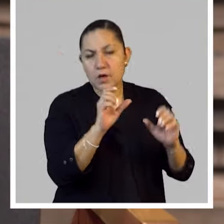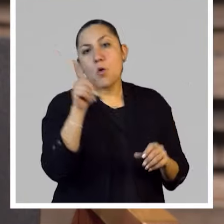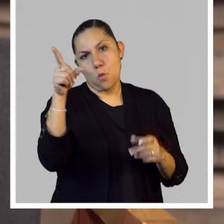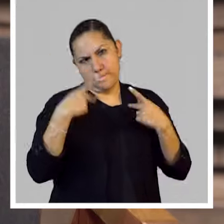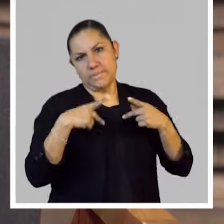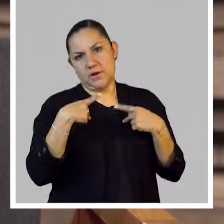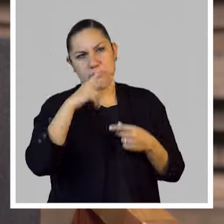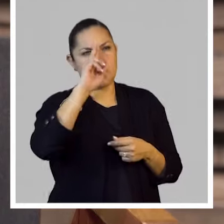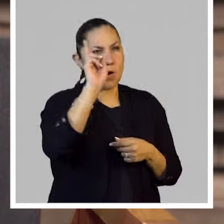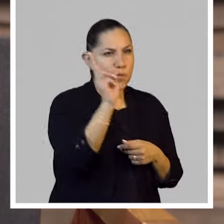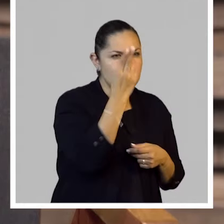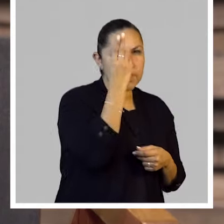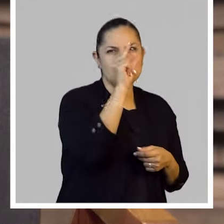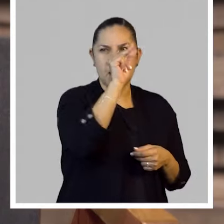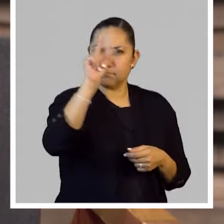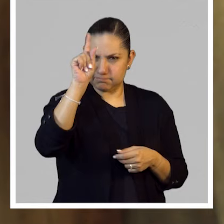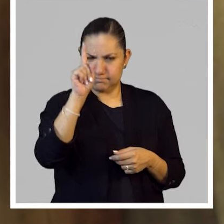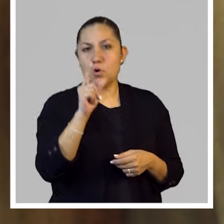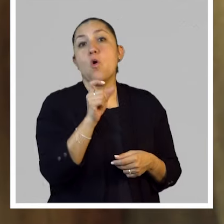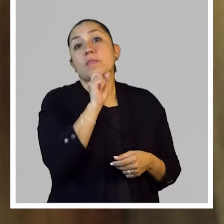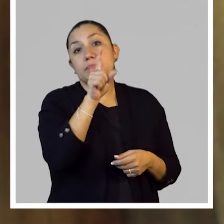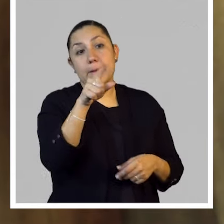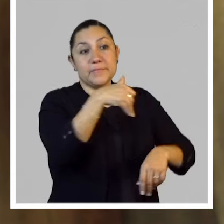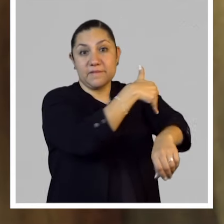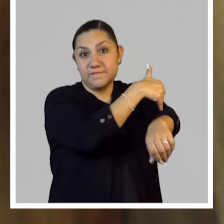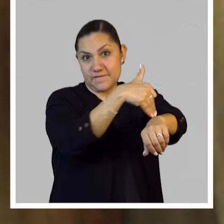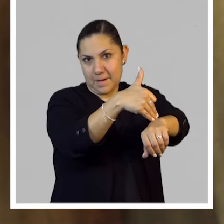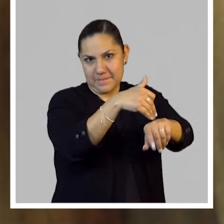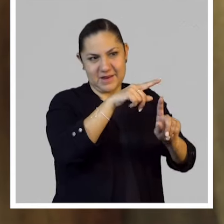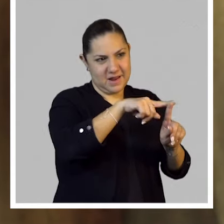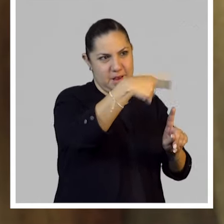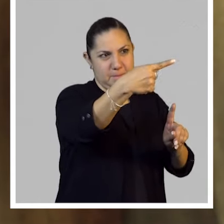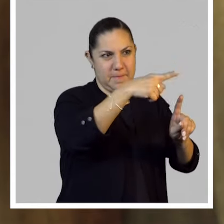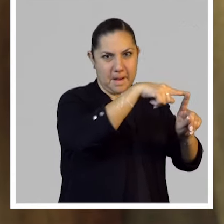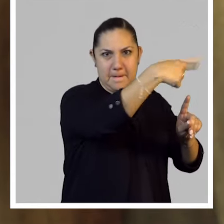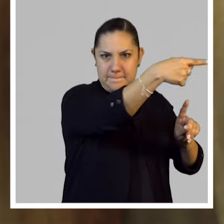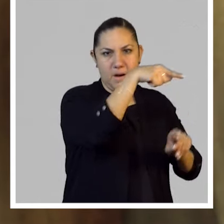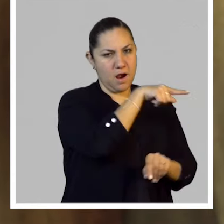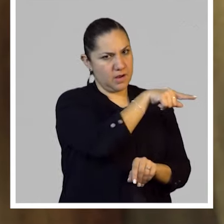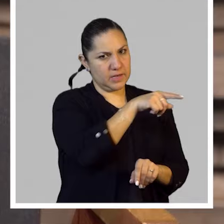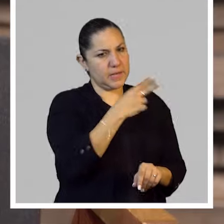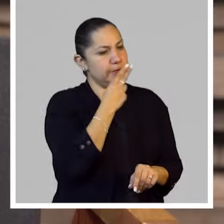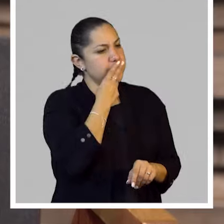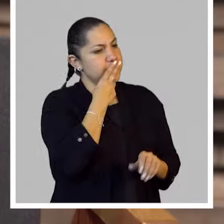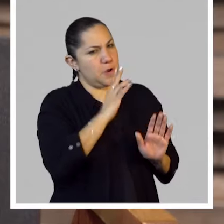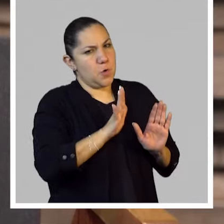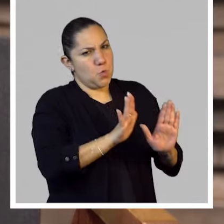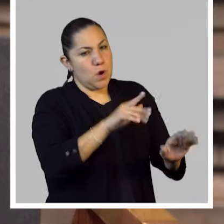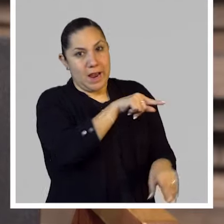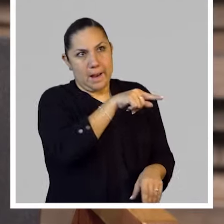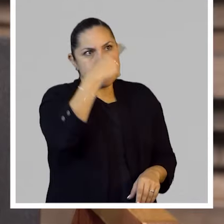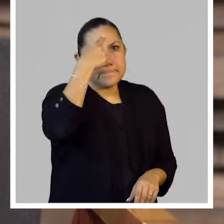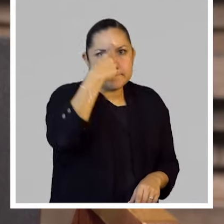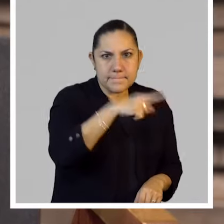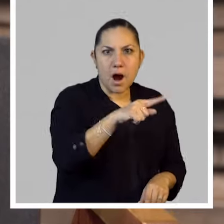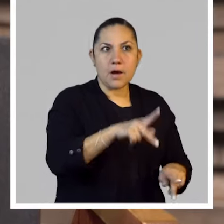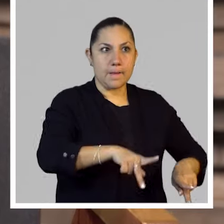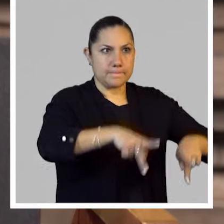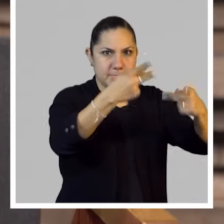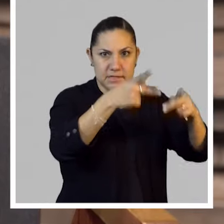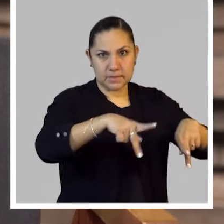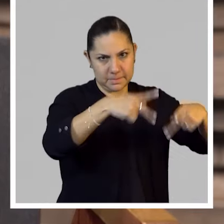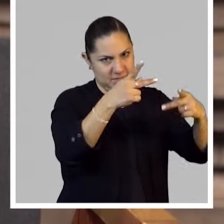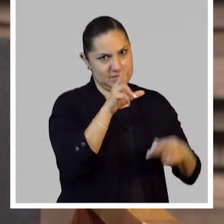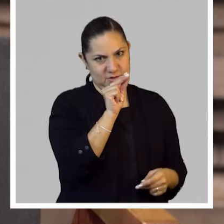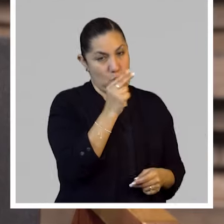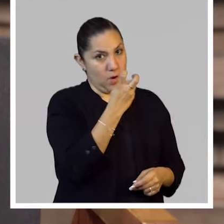los familiares de quienes participaron en este movimiento. Y la idea justo es que no se comercialice ese tipo de arte, lo cual también lo hace muy